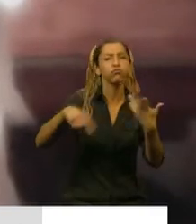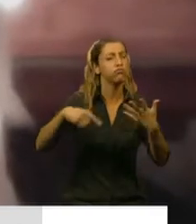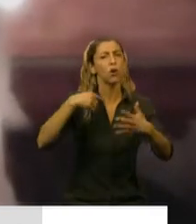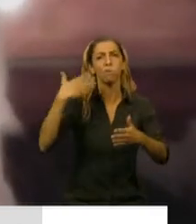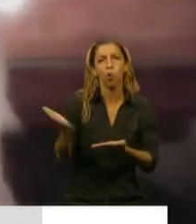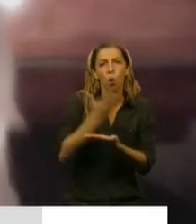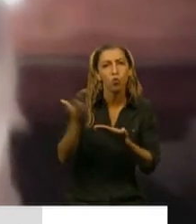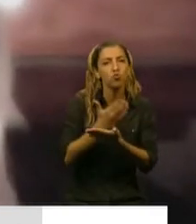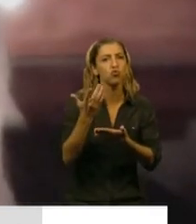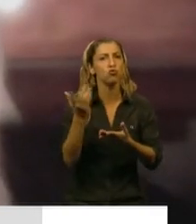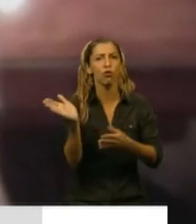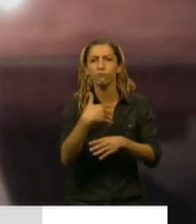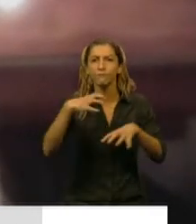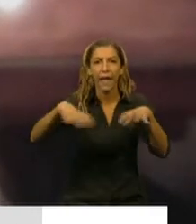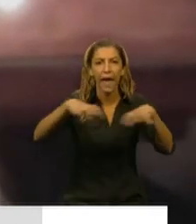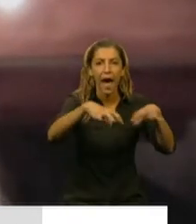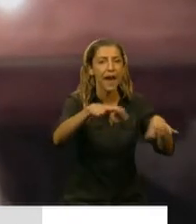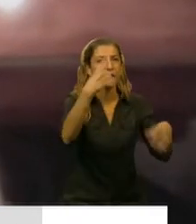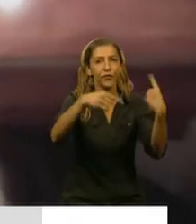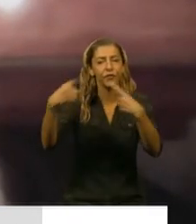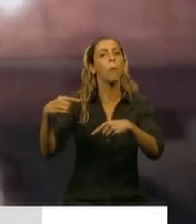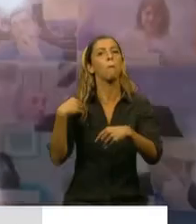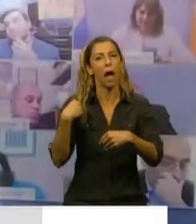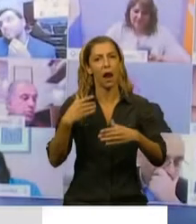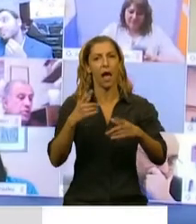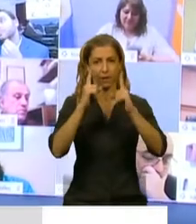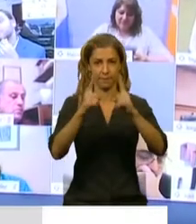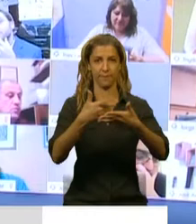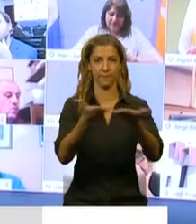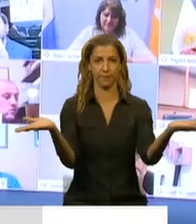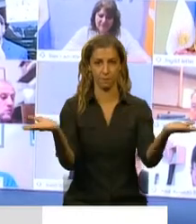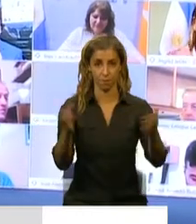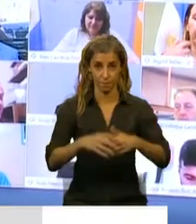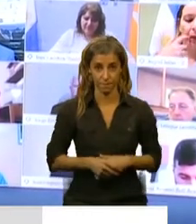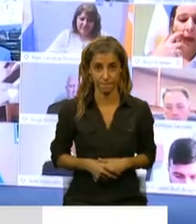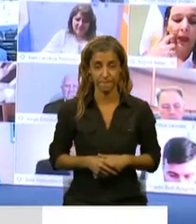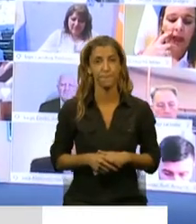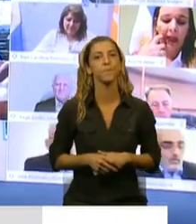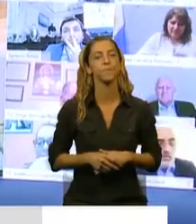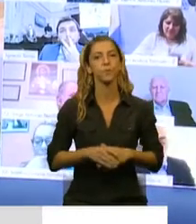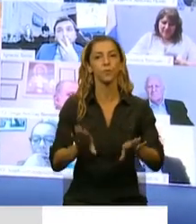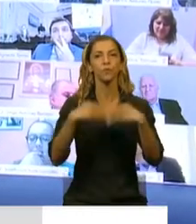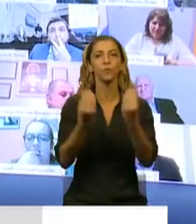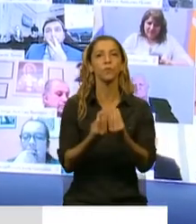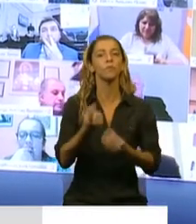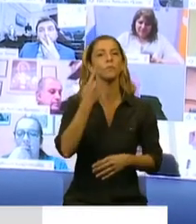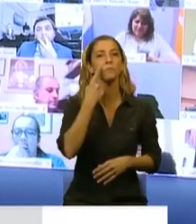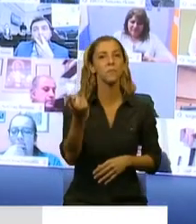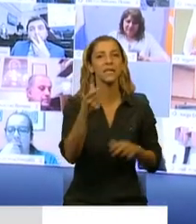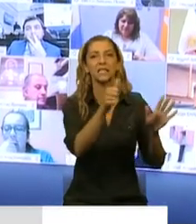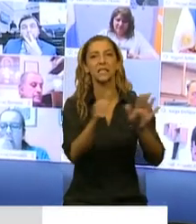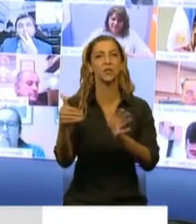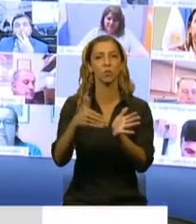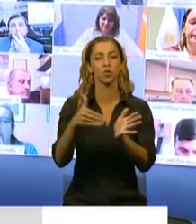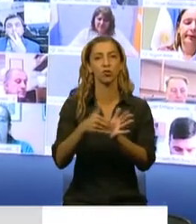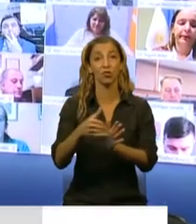las áreas de atención al público. Más de 1.600 millones de pesos en créditos a